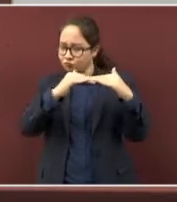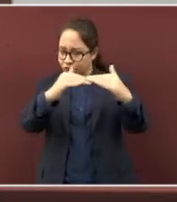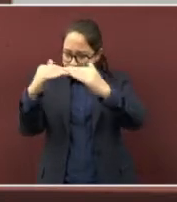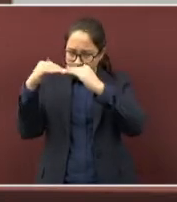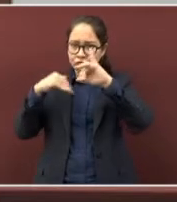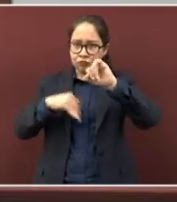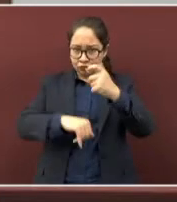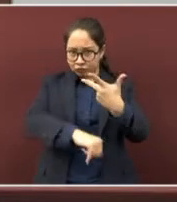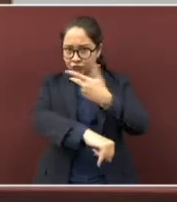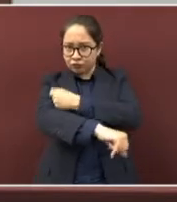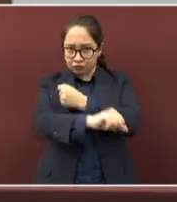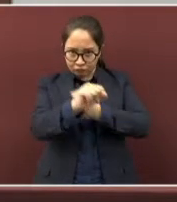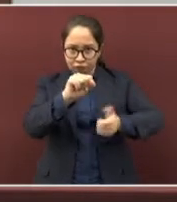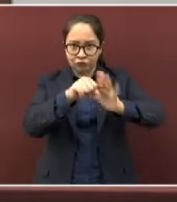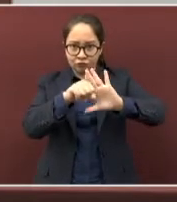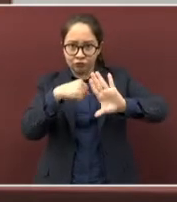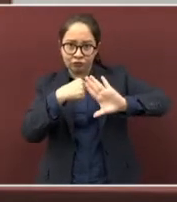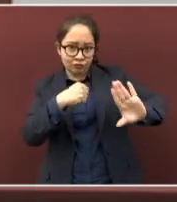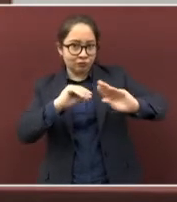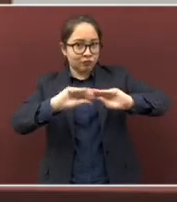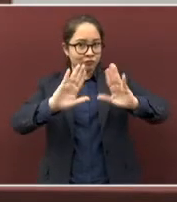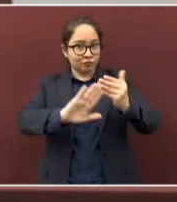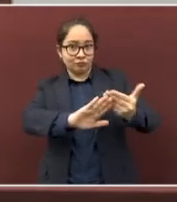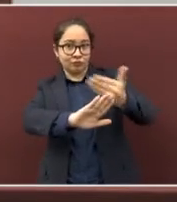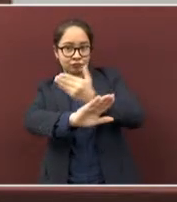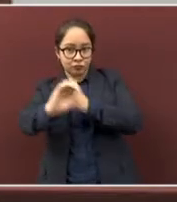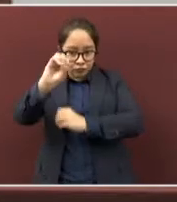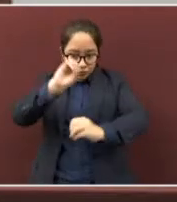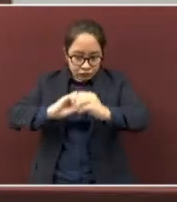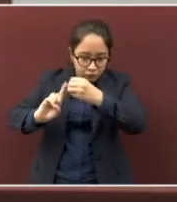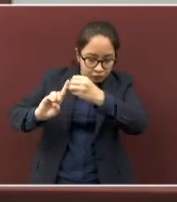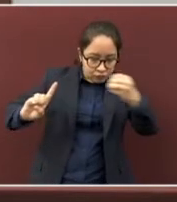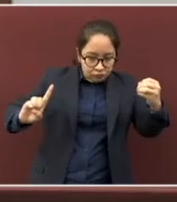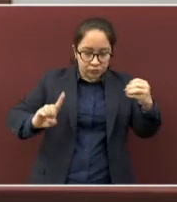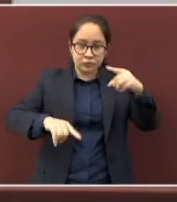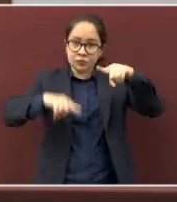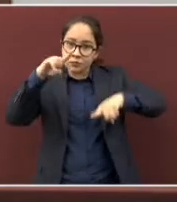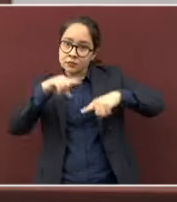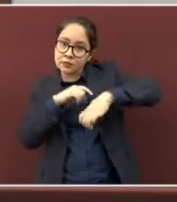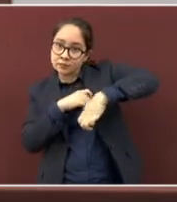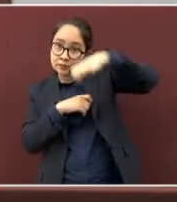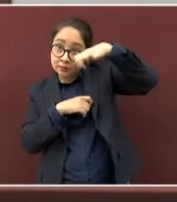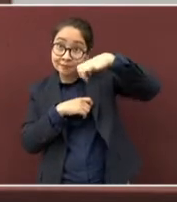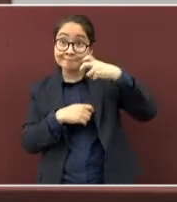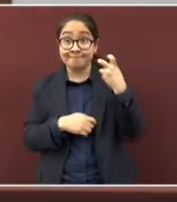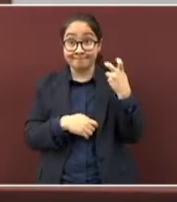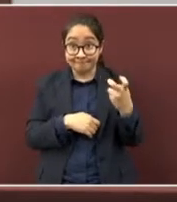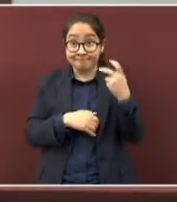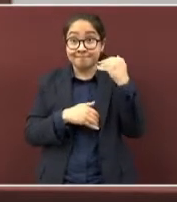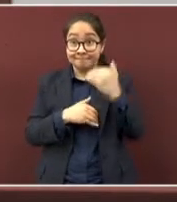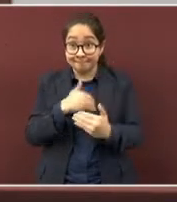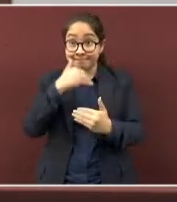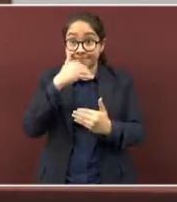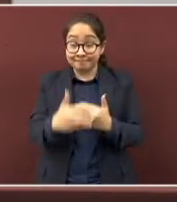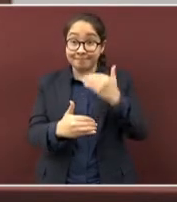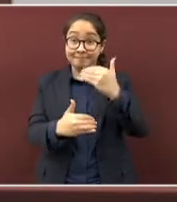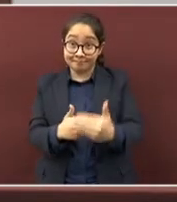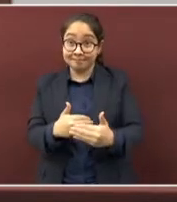programado, planeado por grupos de edad, y en eso vamos avanzando.